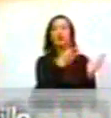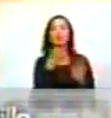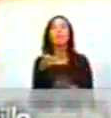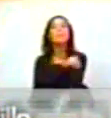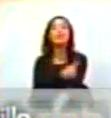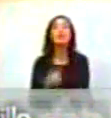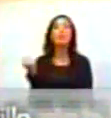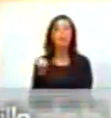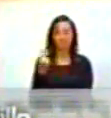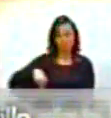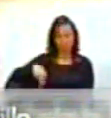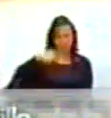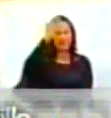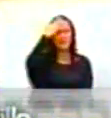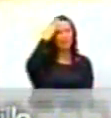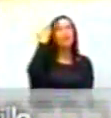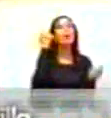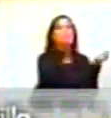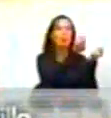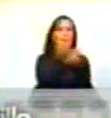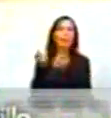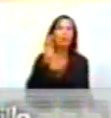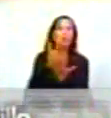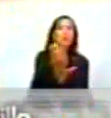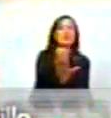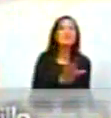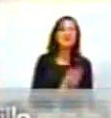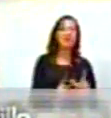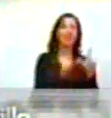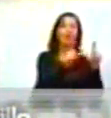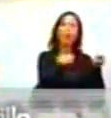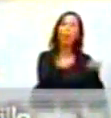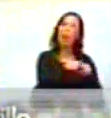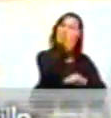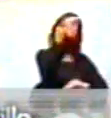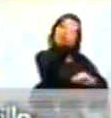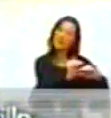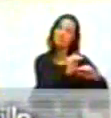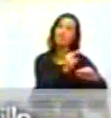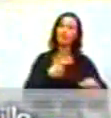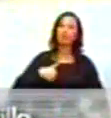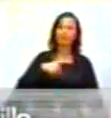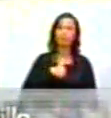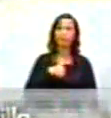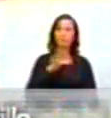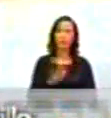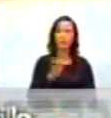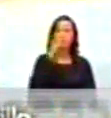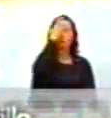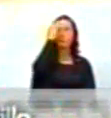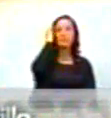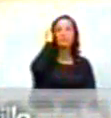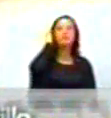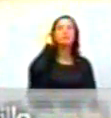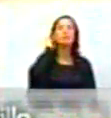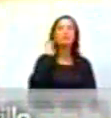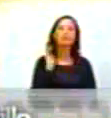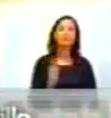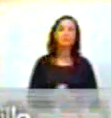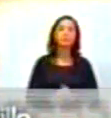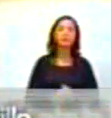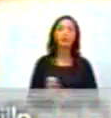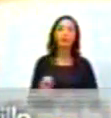cuando todos sabemos que el promedio de estos certificados es bastante más bajo de lo que estamos hablando. Y la concentración del riego,